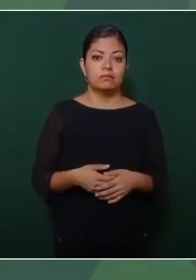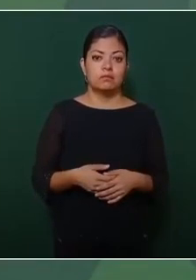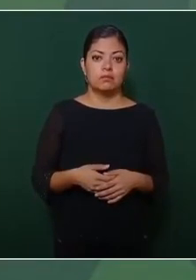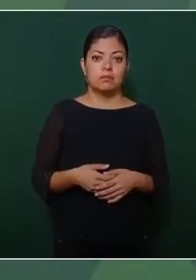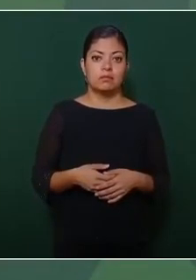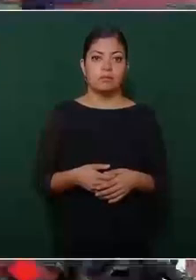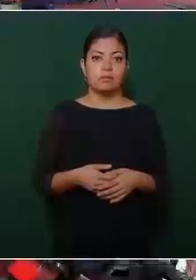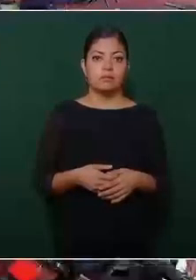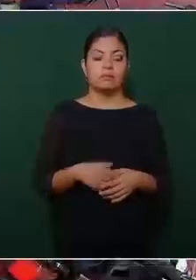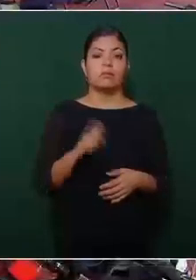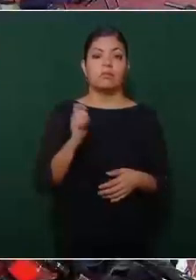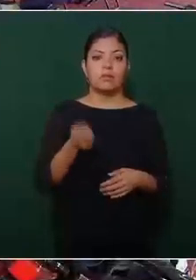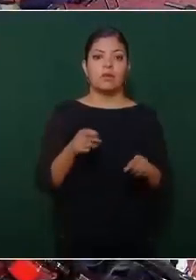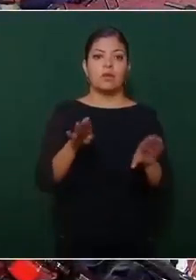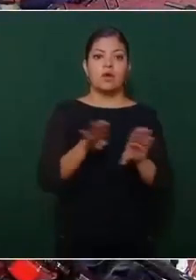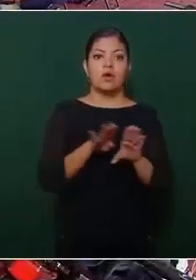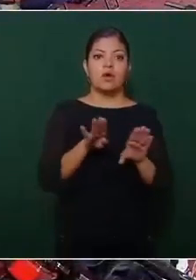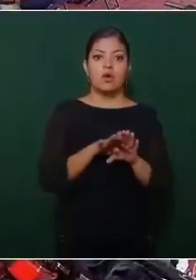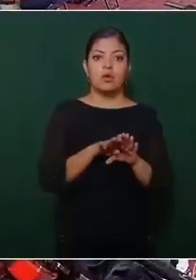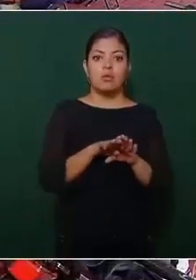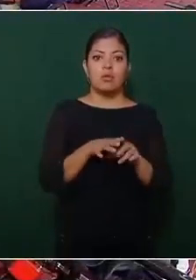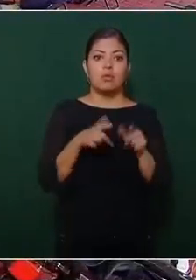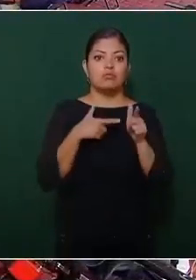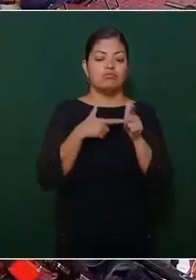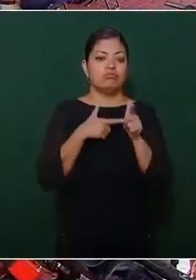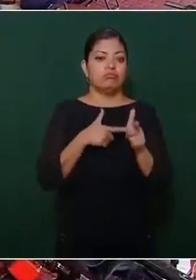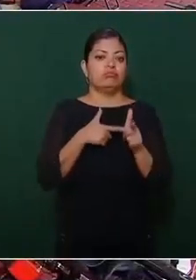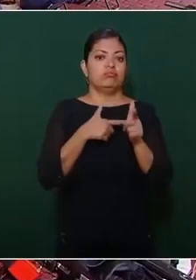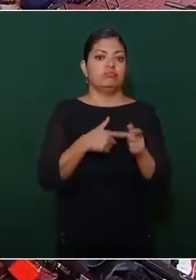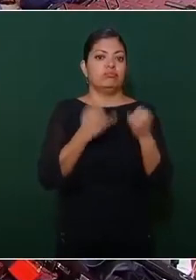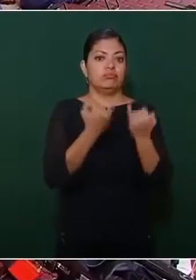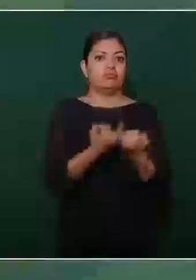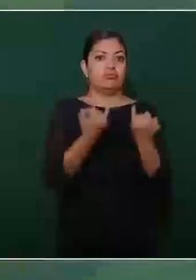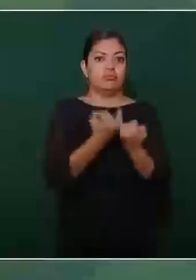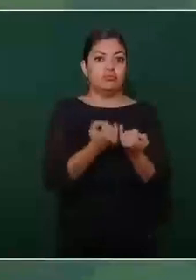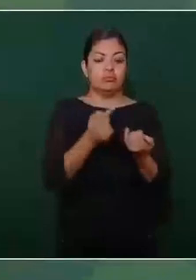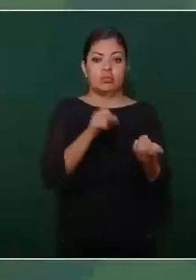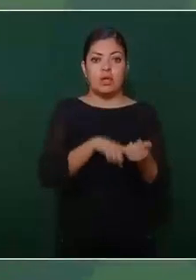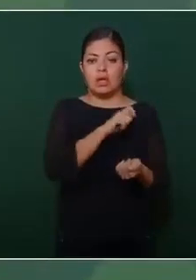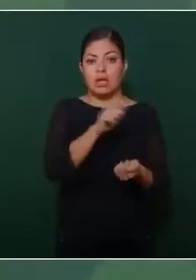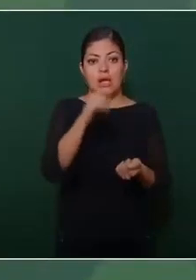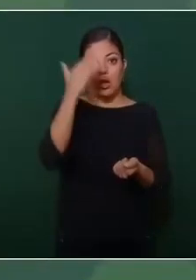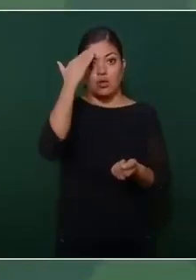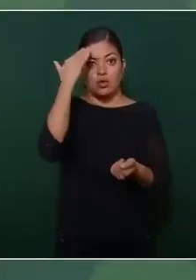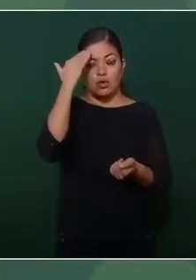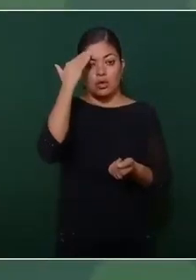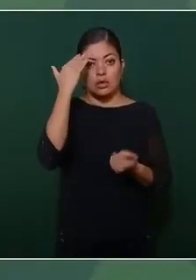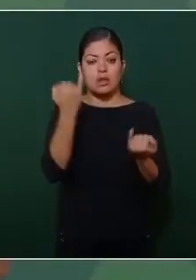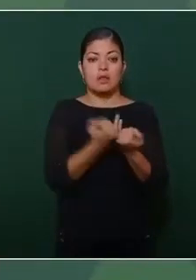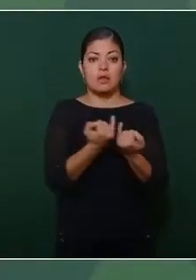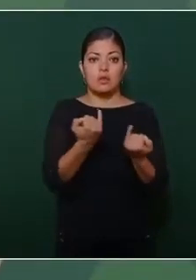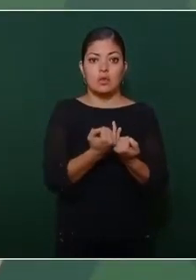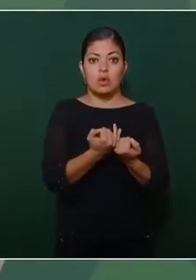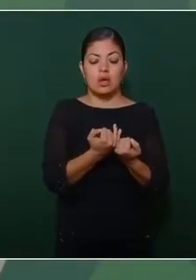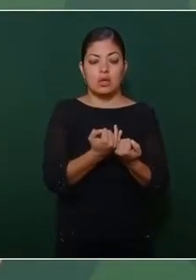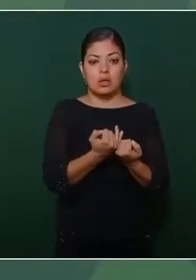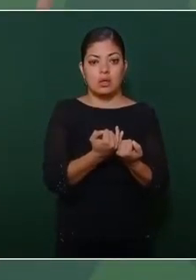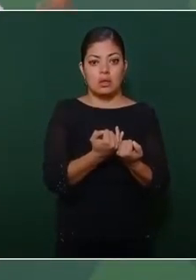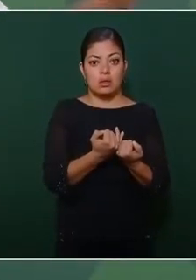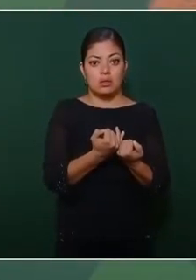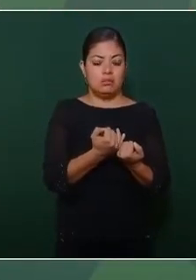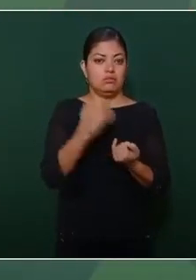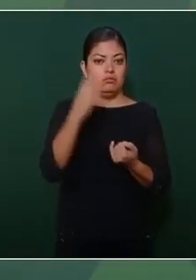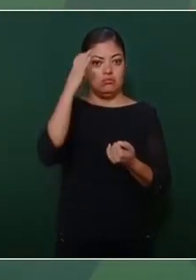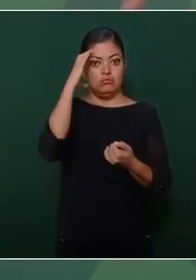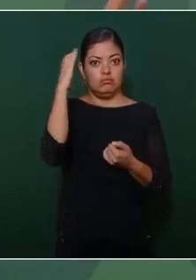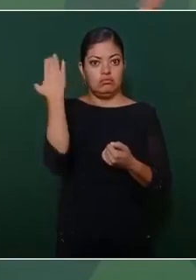contubernio entre autoridades y la delincuencia, porque